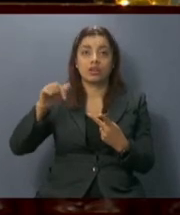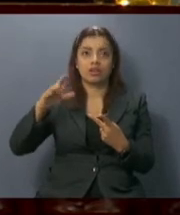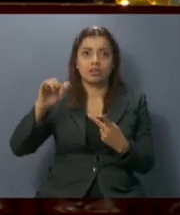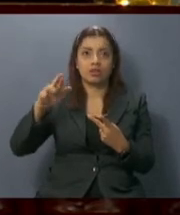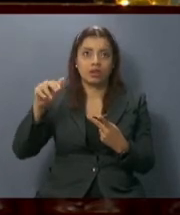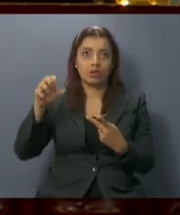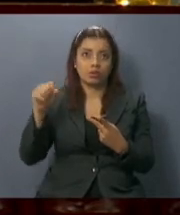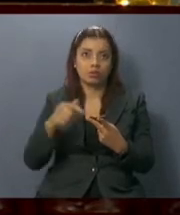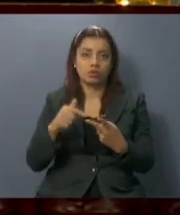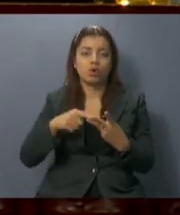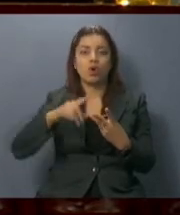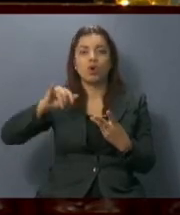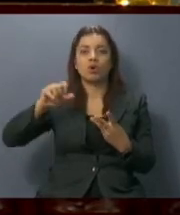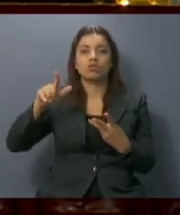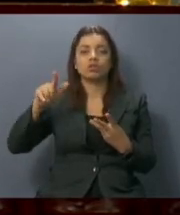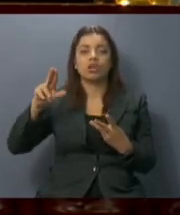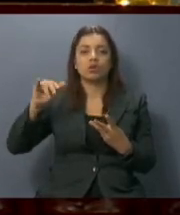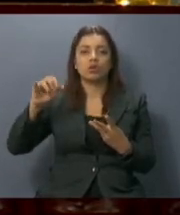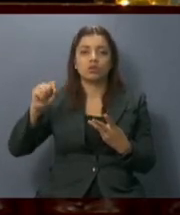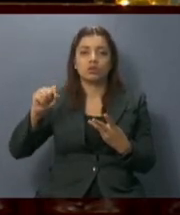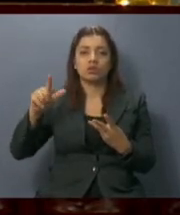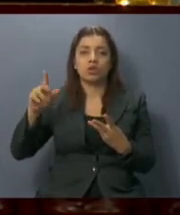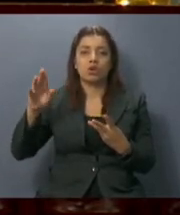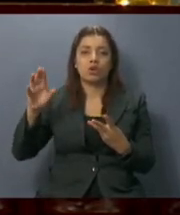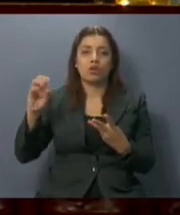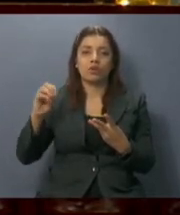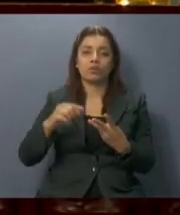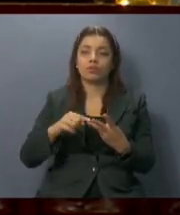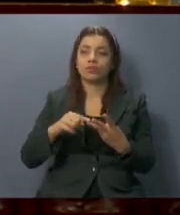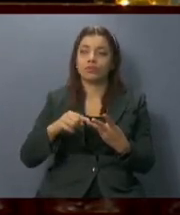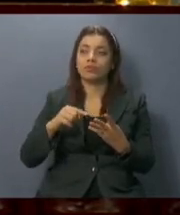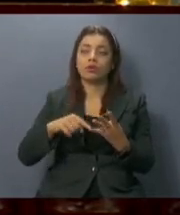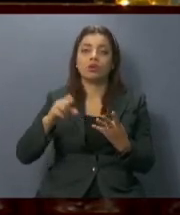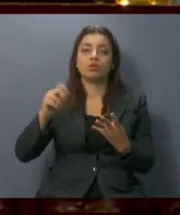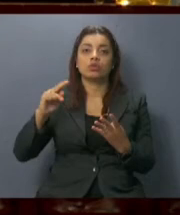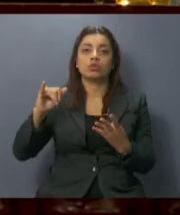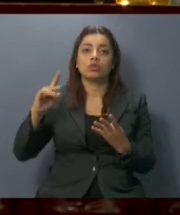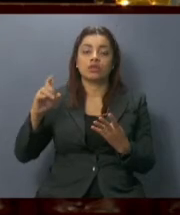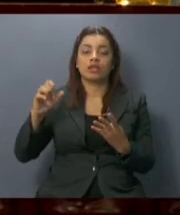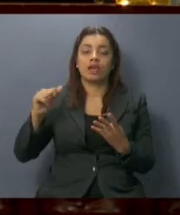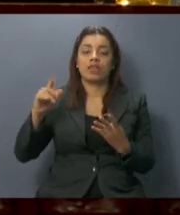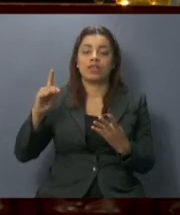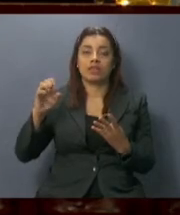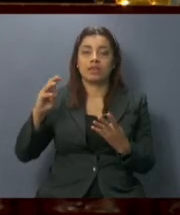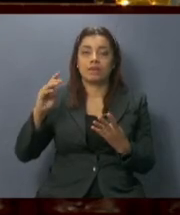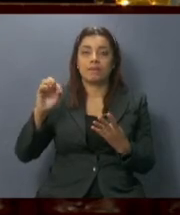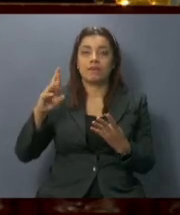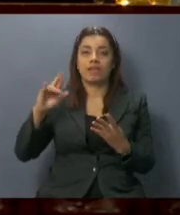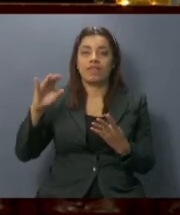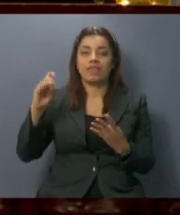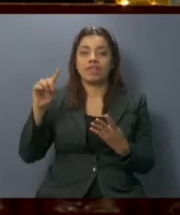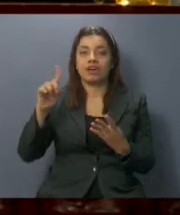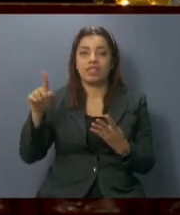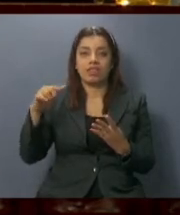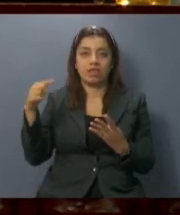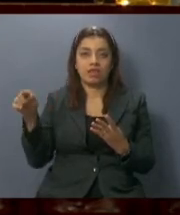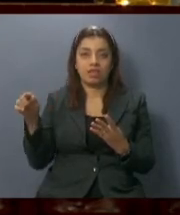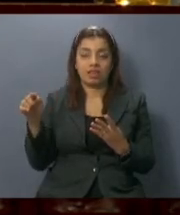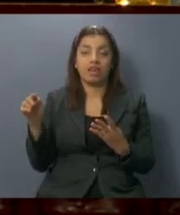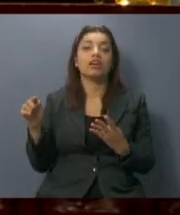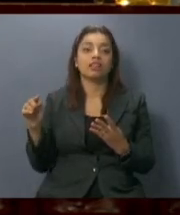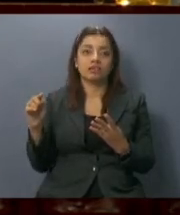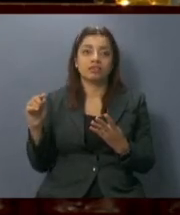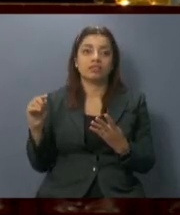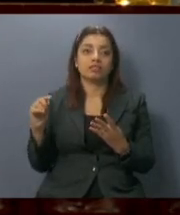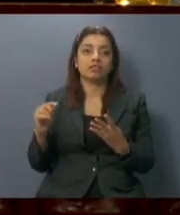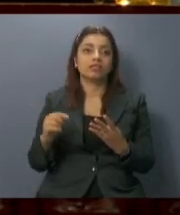Hernández, José Luis Lobo Castelar, Sonia Elizabeth Cortés de